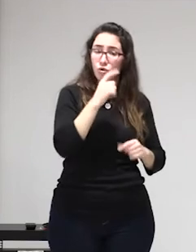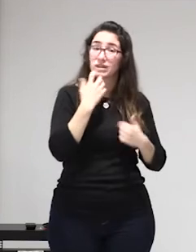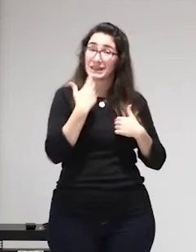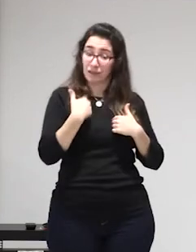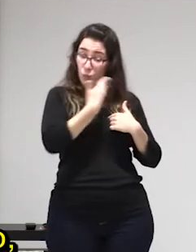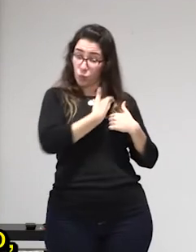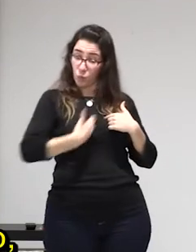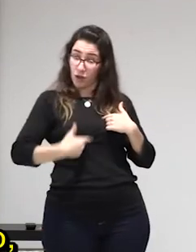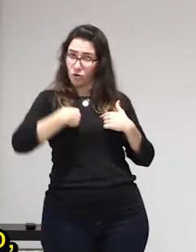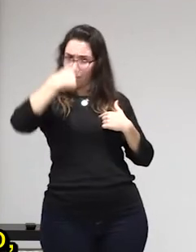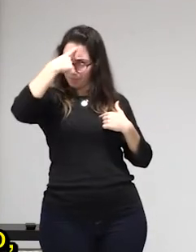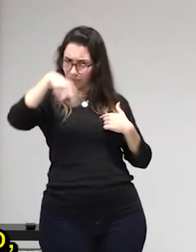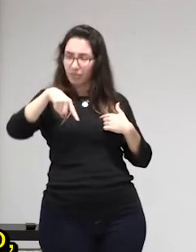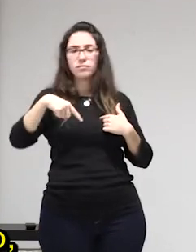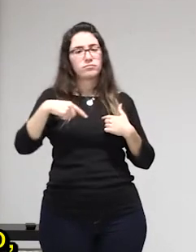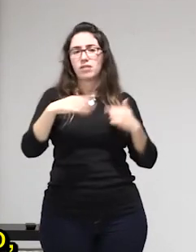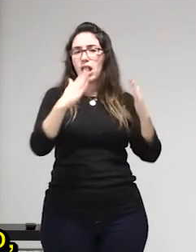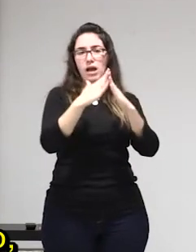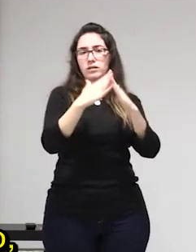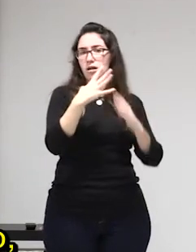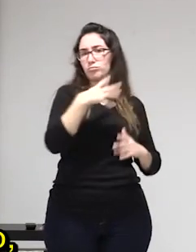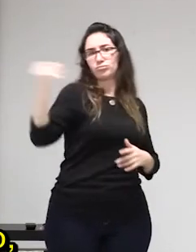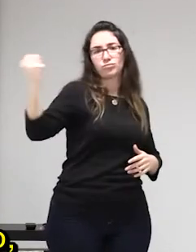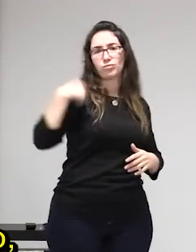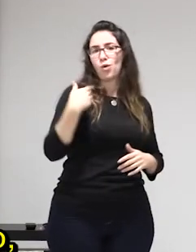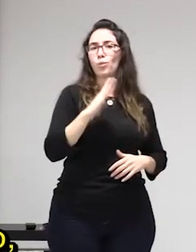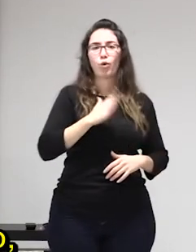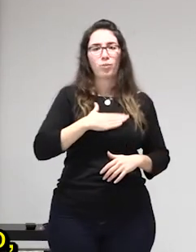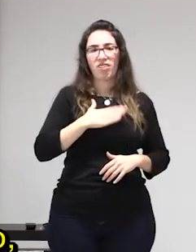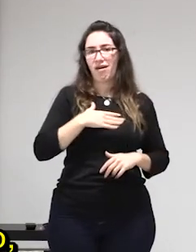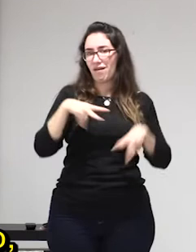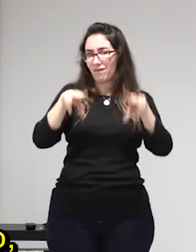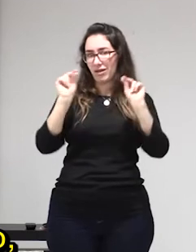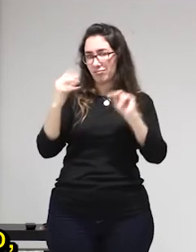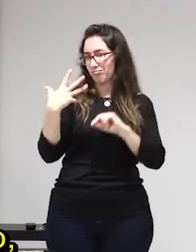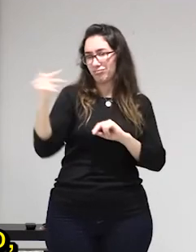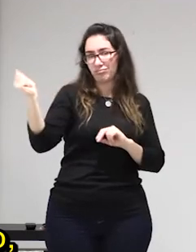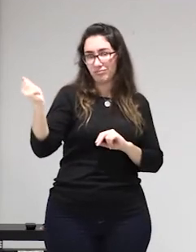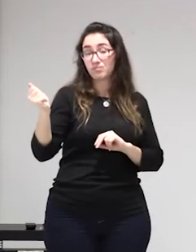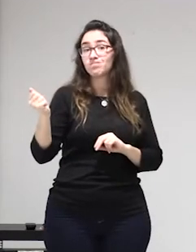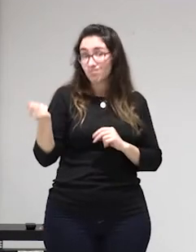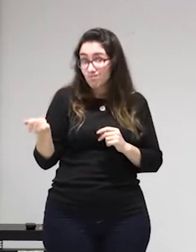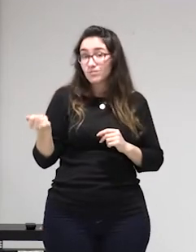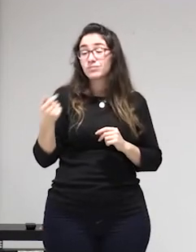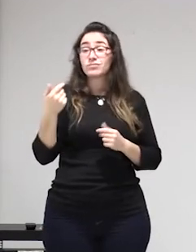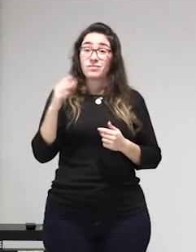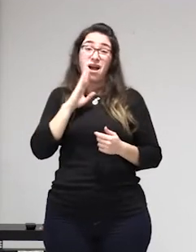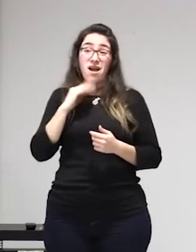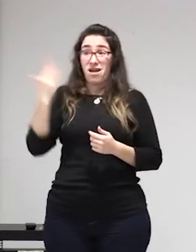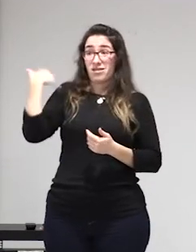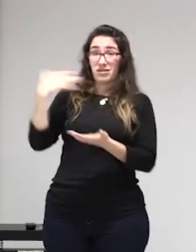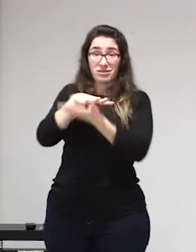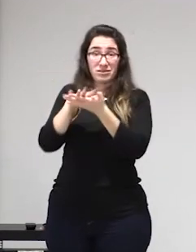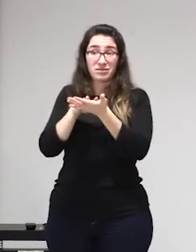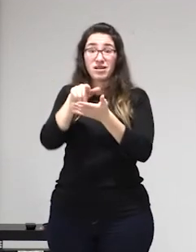abolicionismo que es lo que el marco legal que se quiere implantar en el Estado en los diferentes